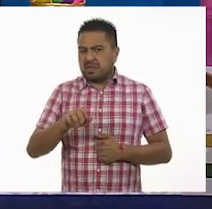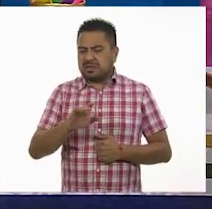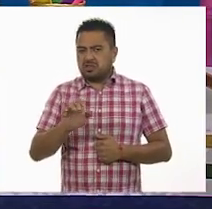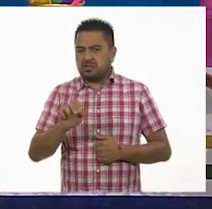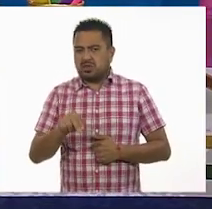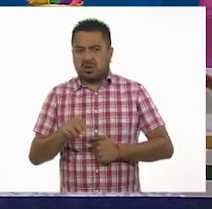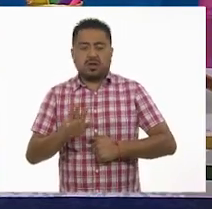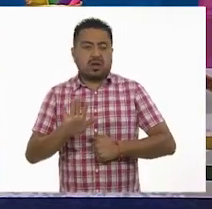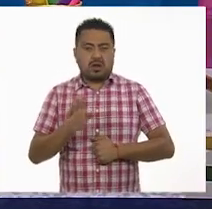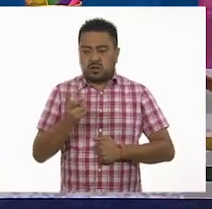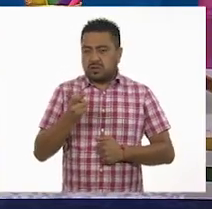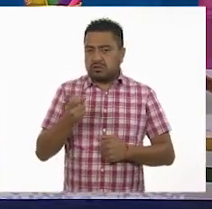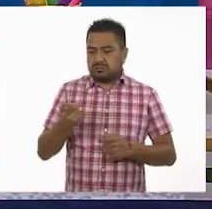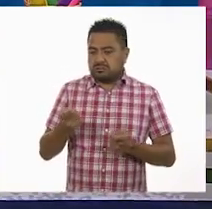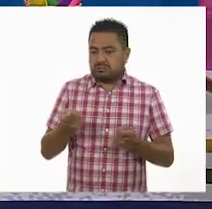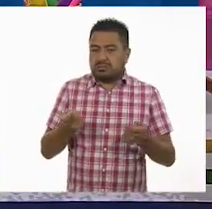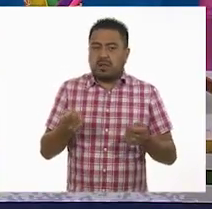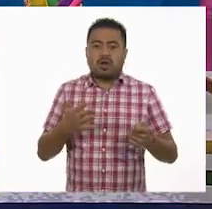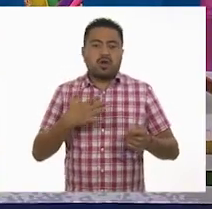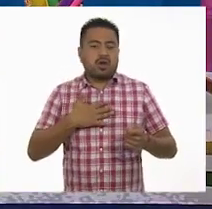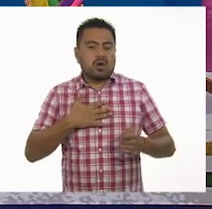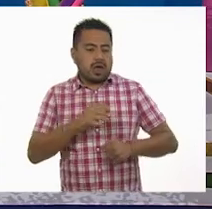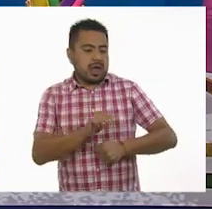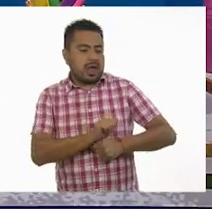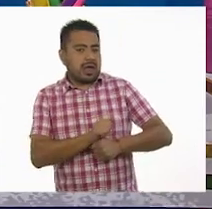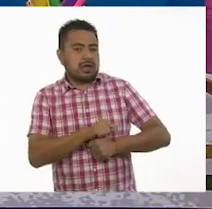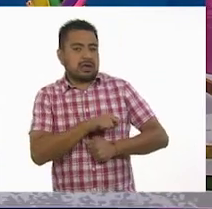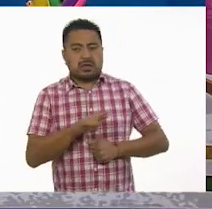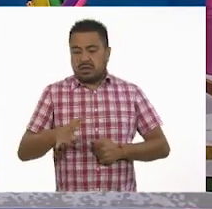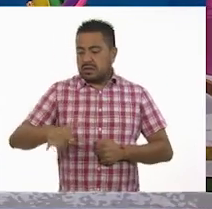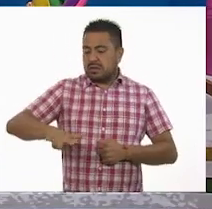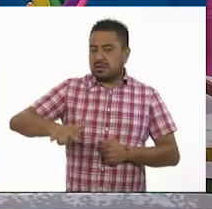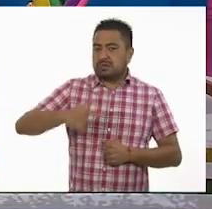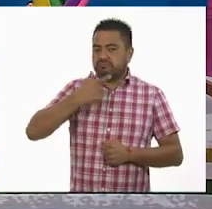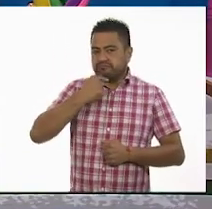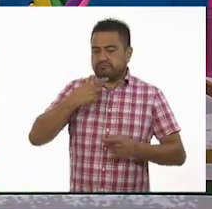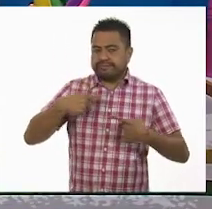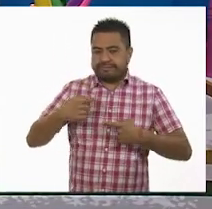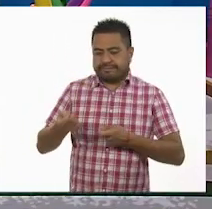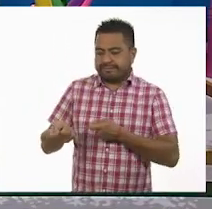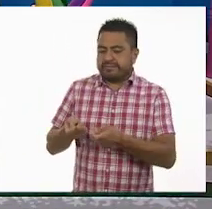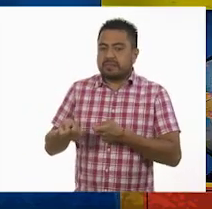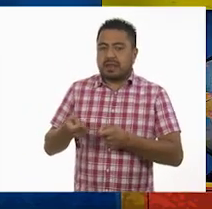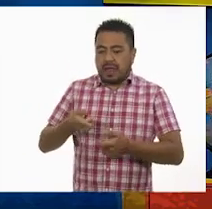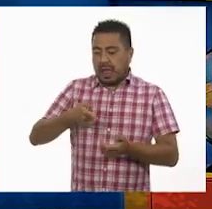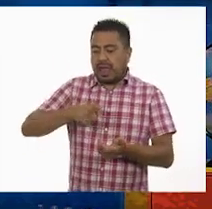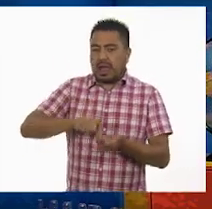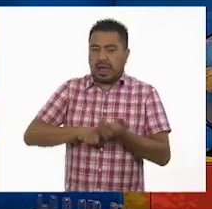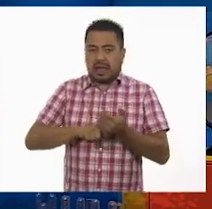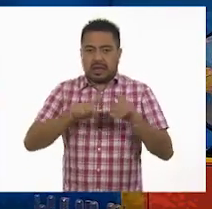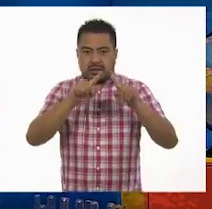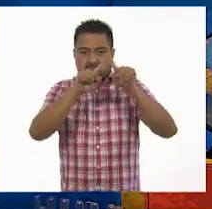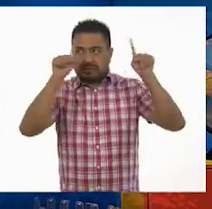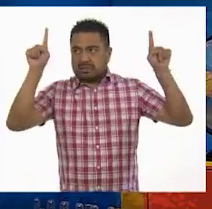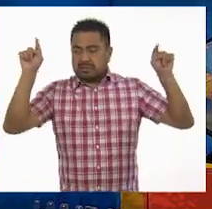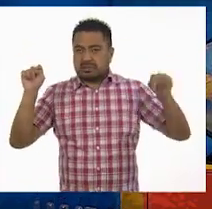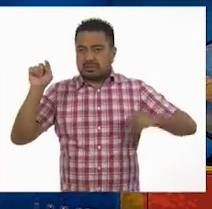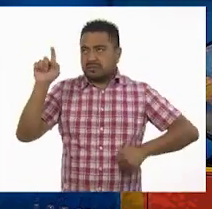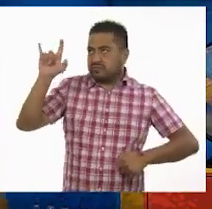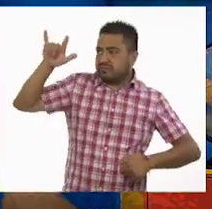Soy operado por actores llamados titiriteros, que se ocultan detrás de un teatrino.